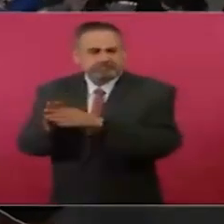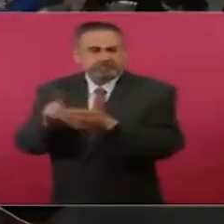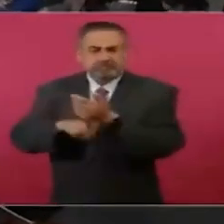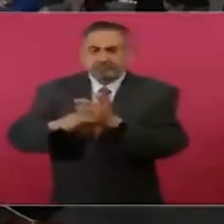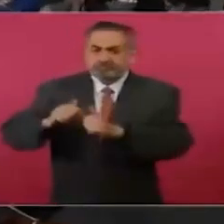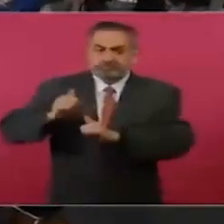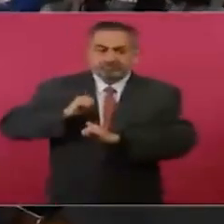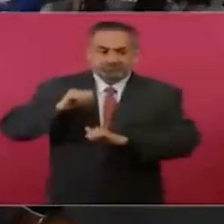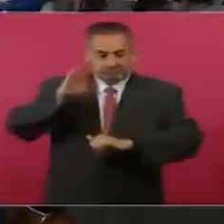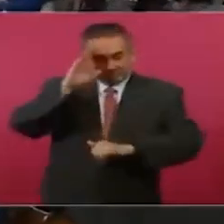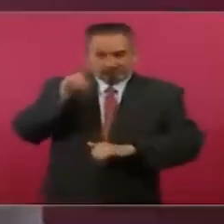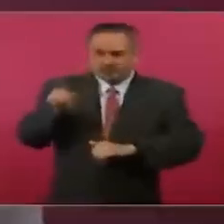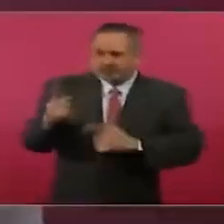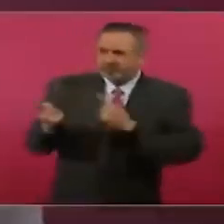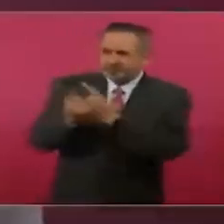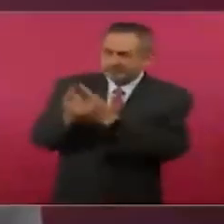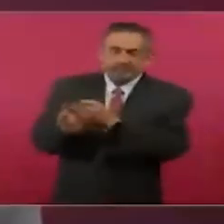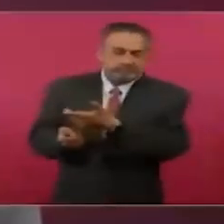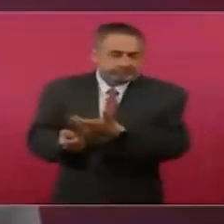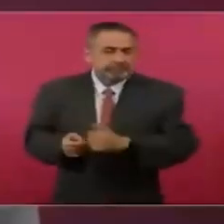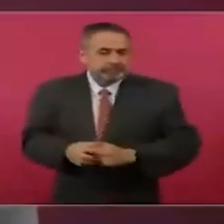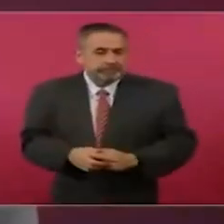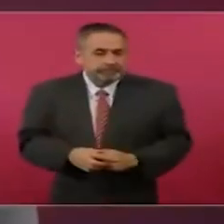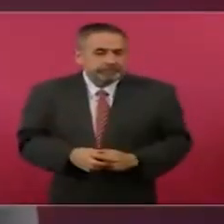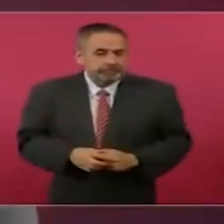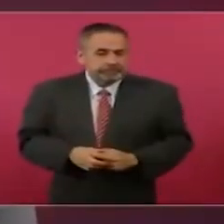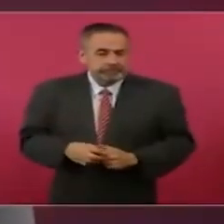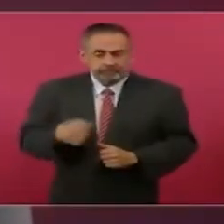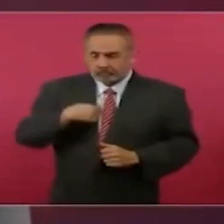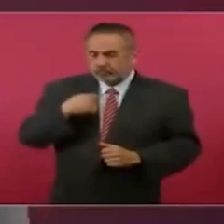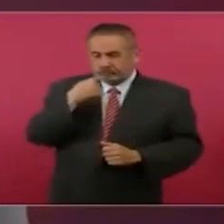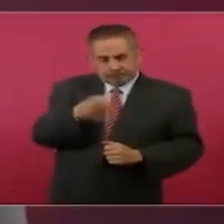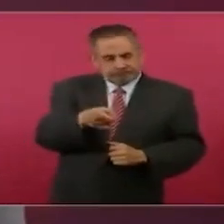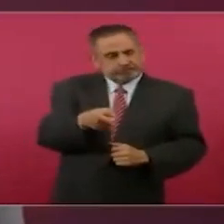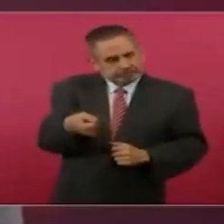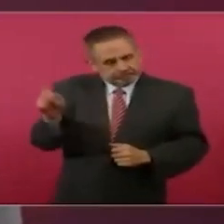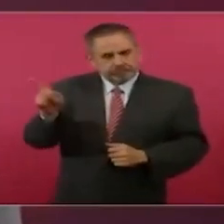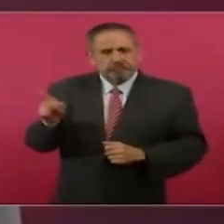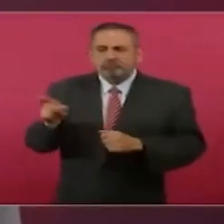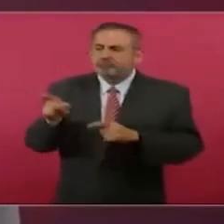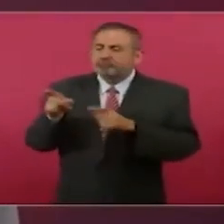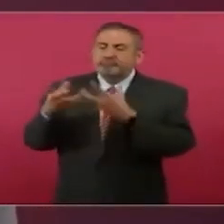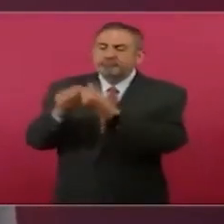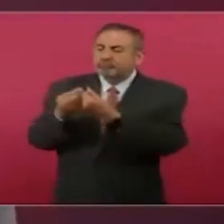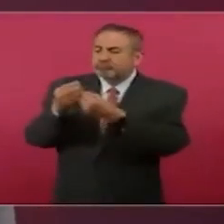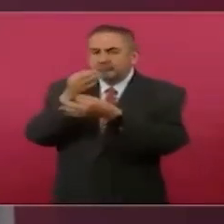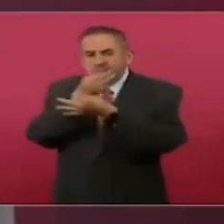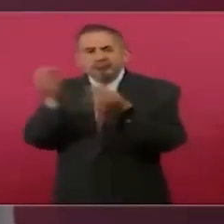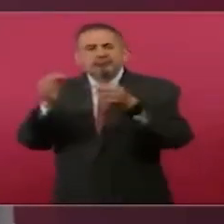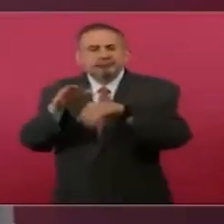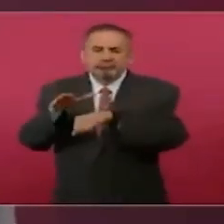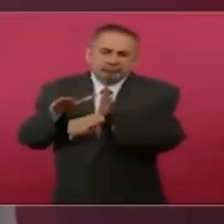le instruí que diera a conocer